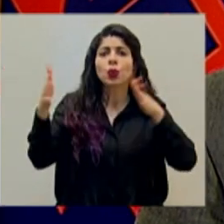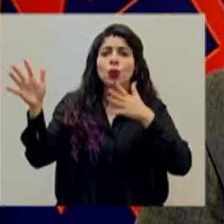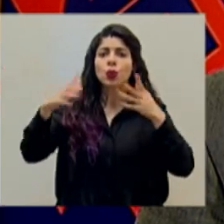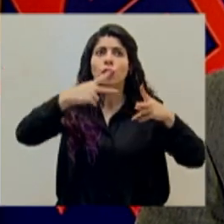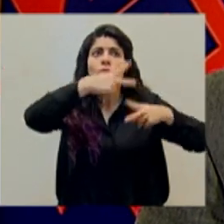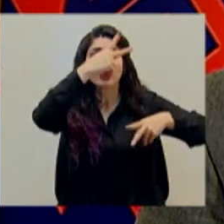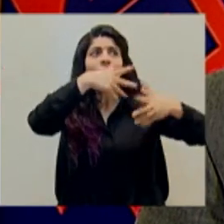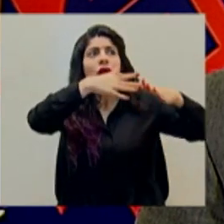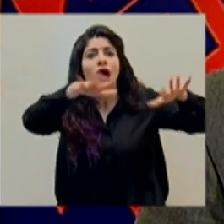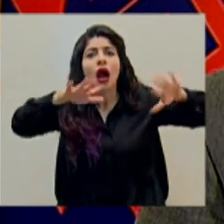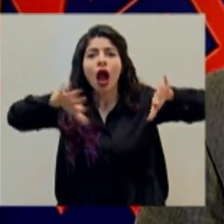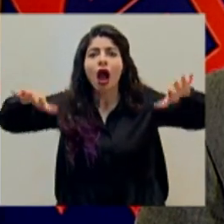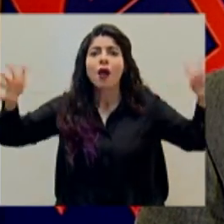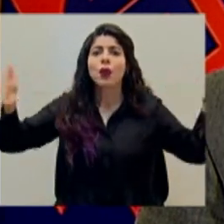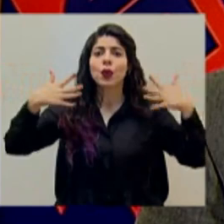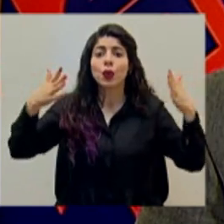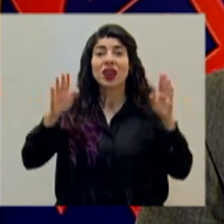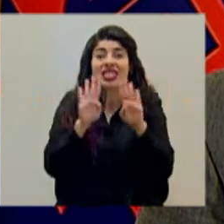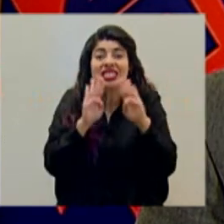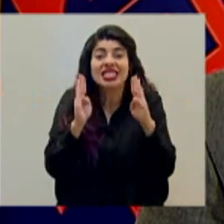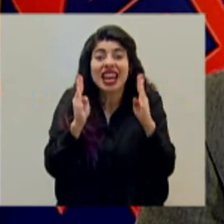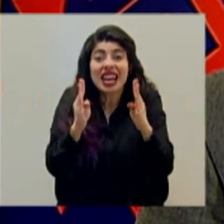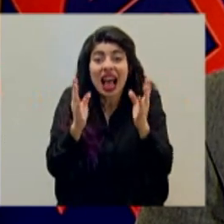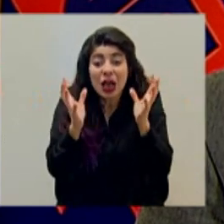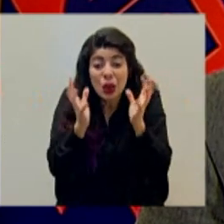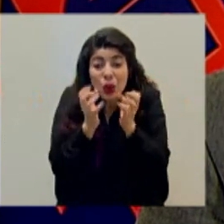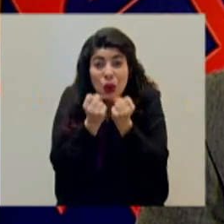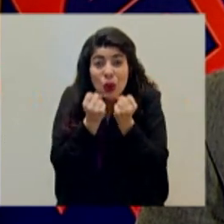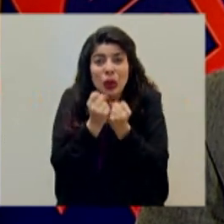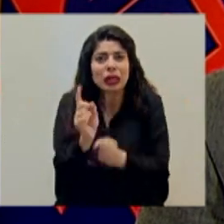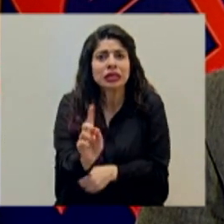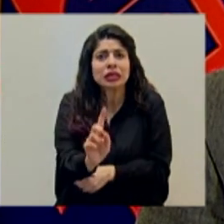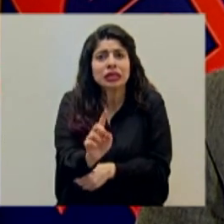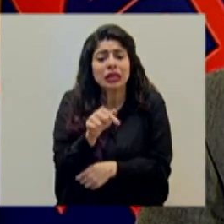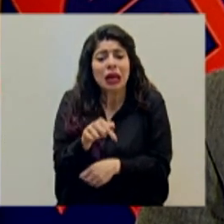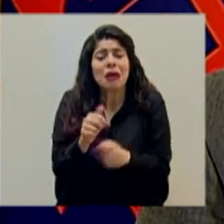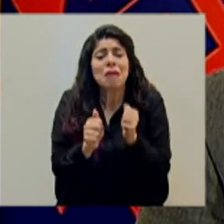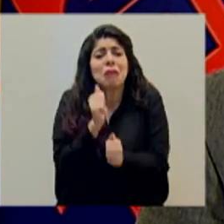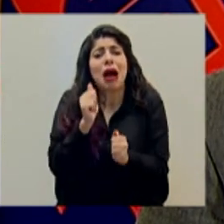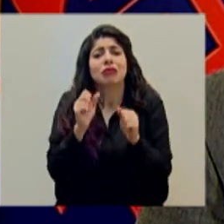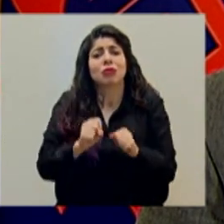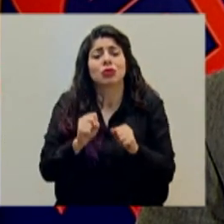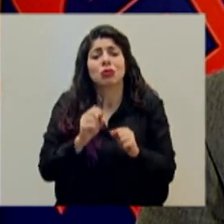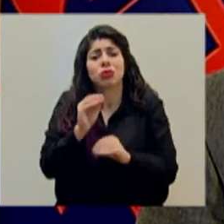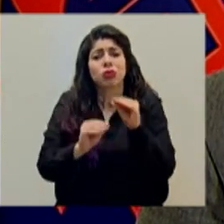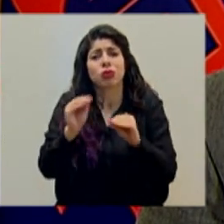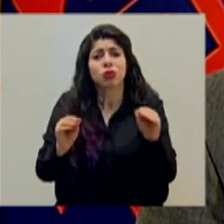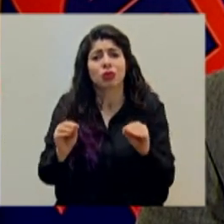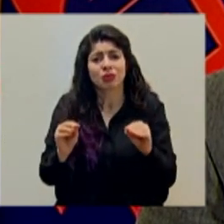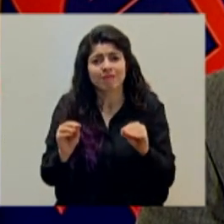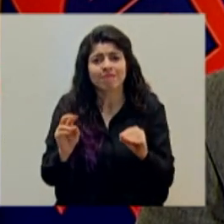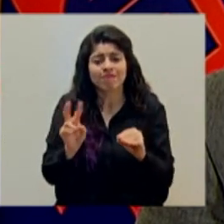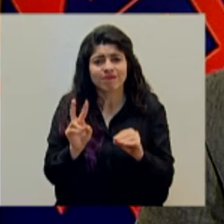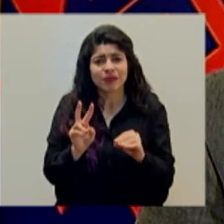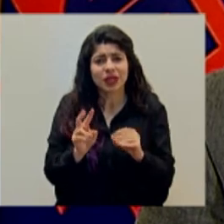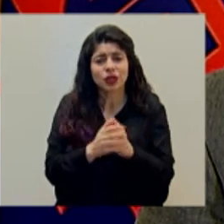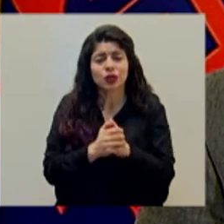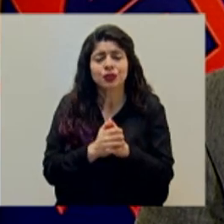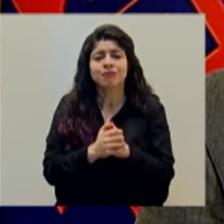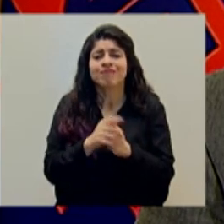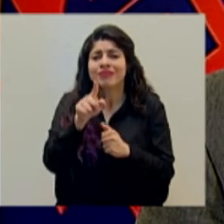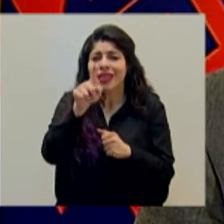cerrados o conglomerados porque realmente esto incrementa la probabilidad de transmisión. Debemos de